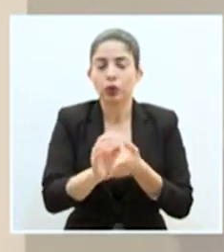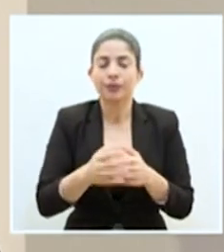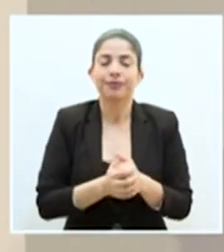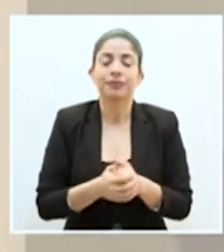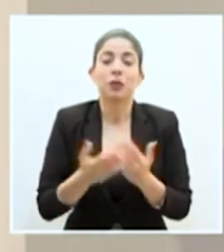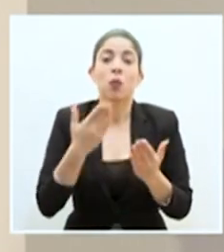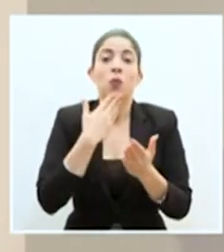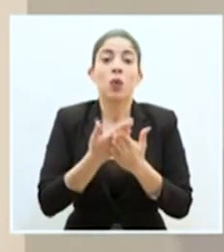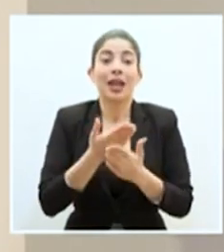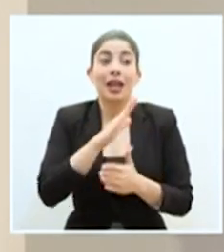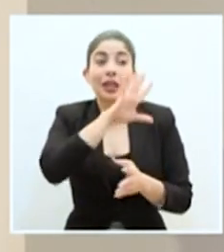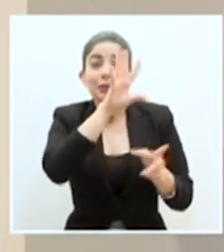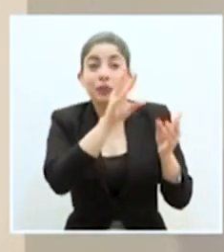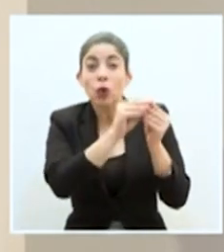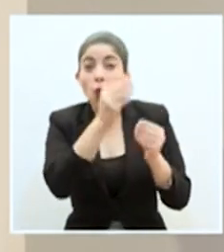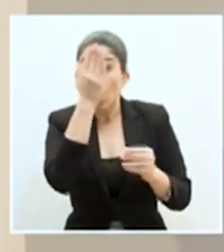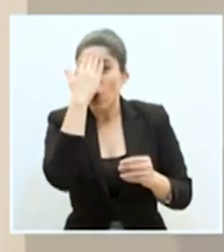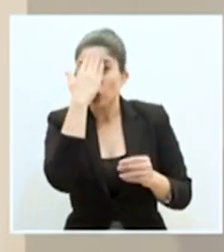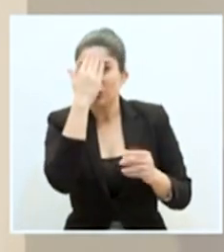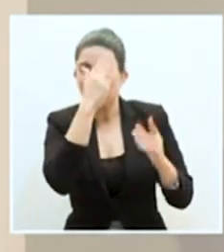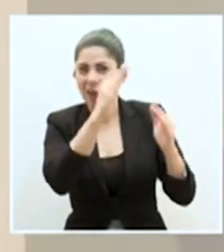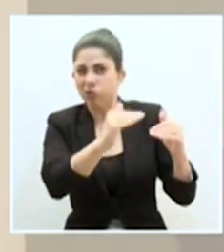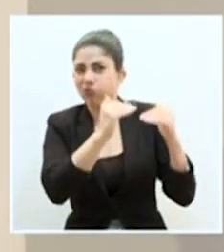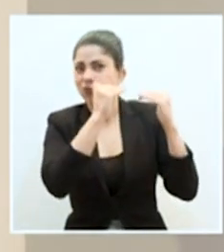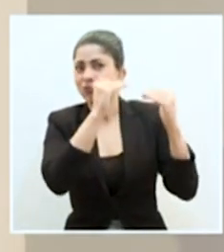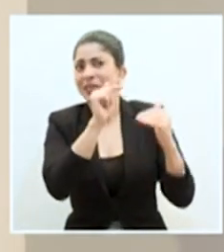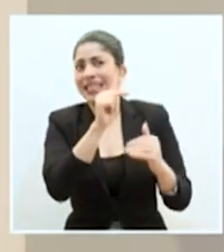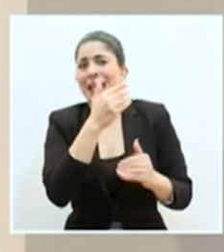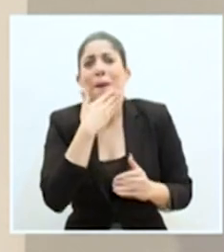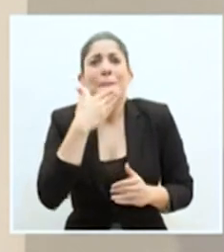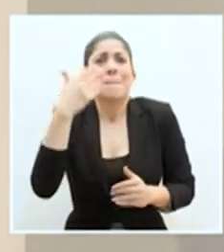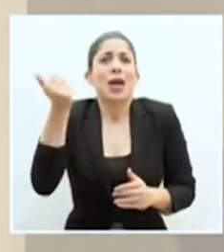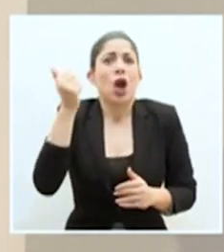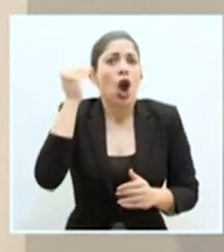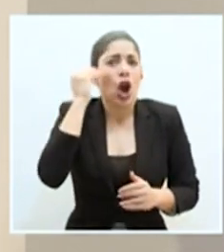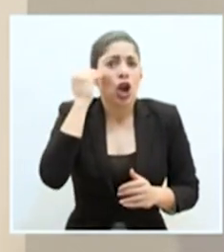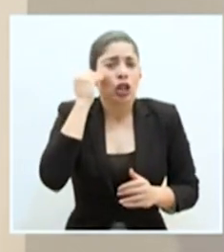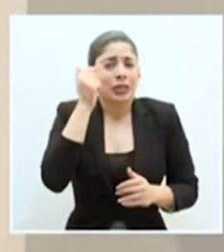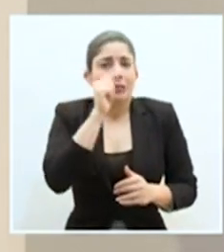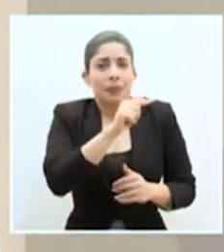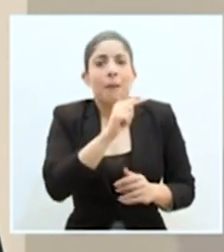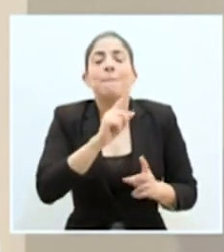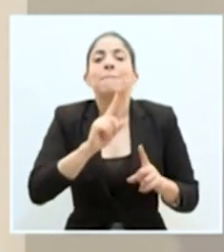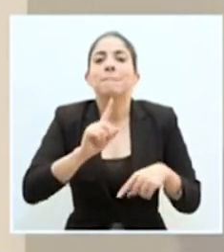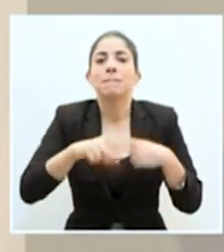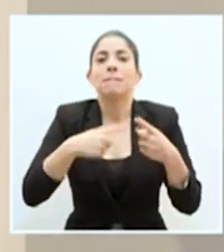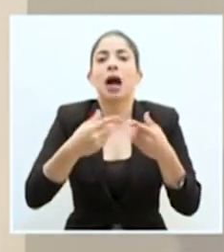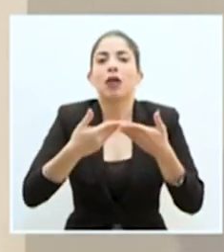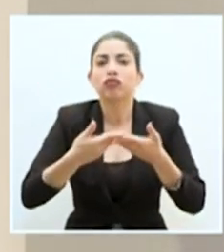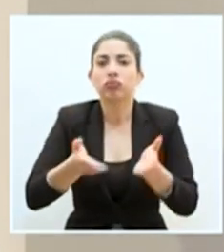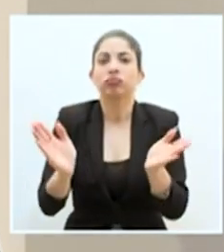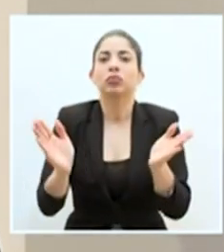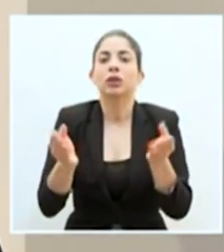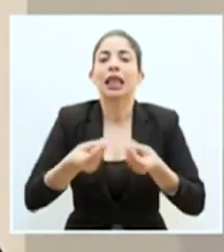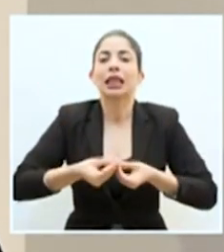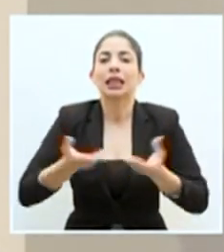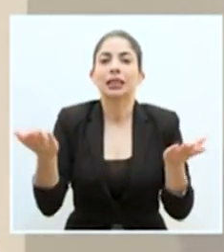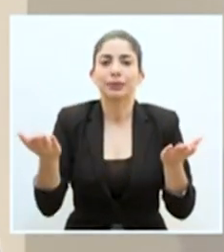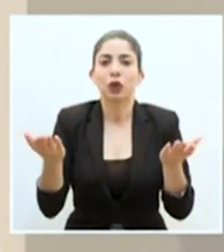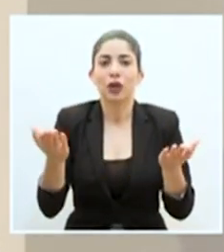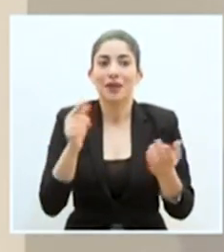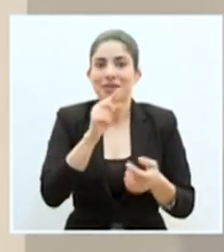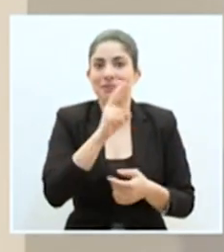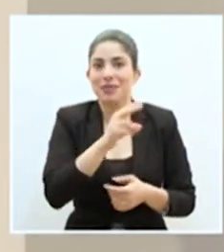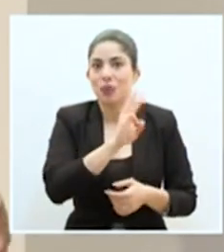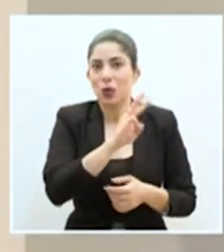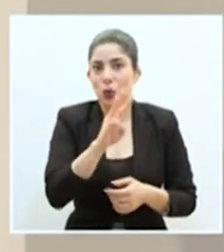bien, este conocimiento de punta, este el mejor conocimiento, estará disponible a través de esa